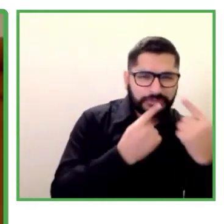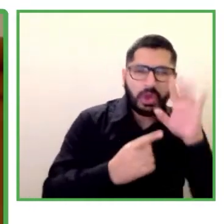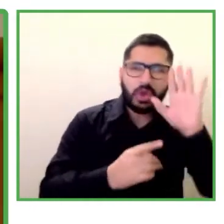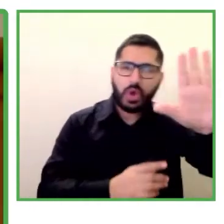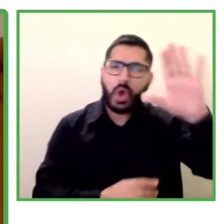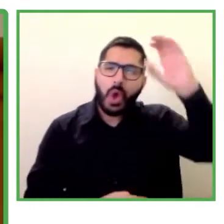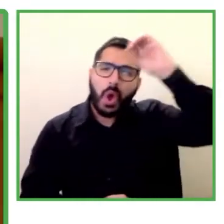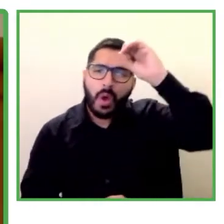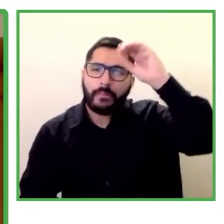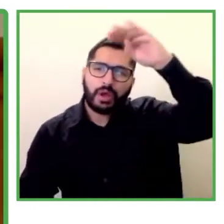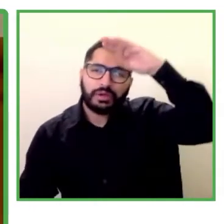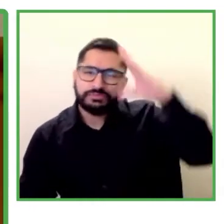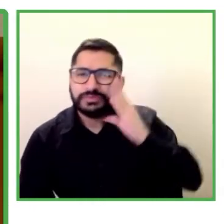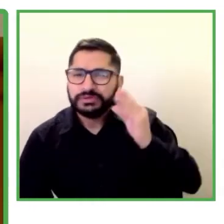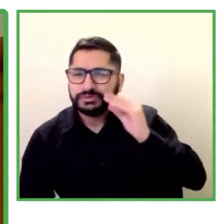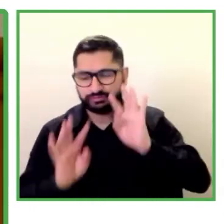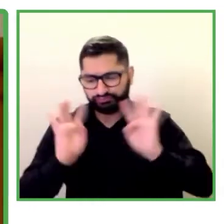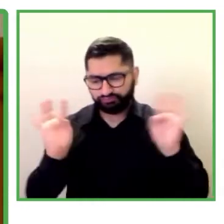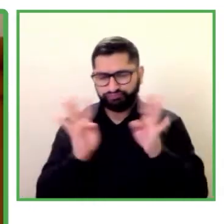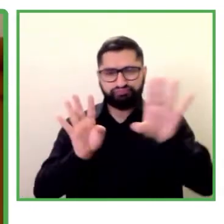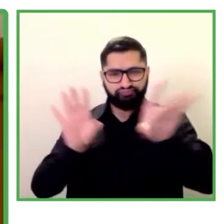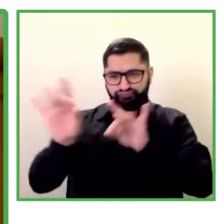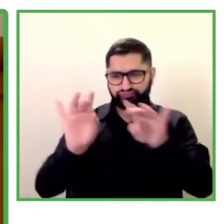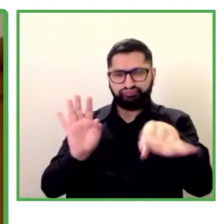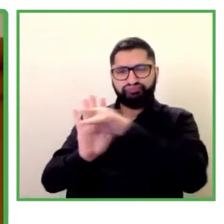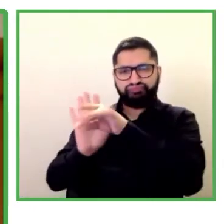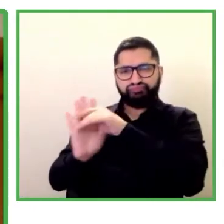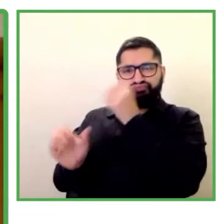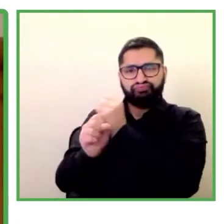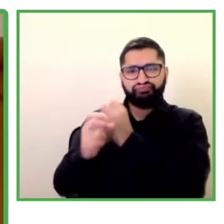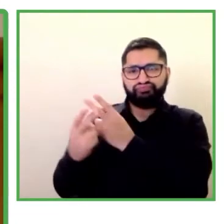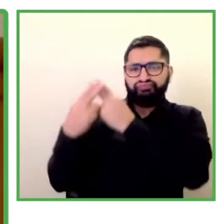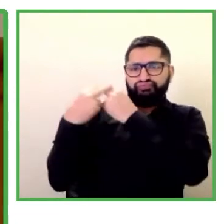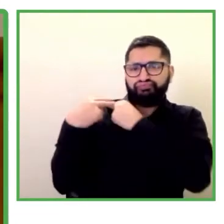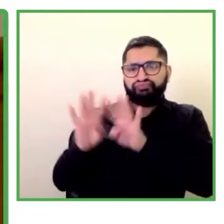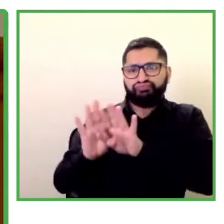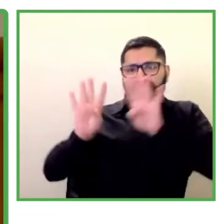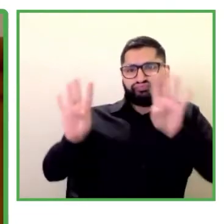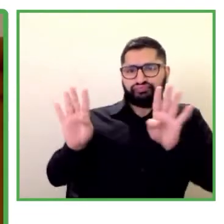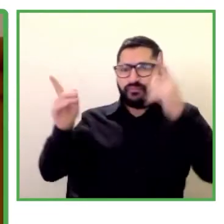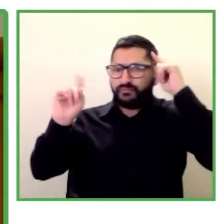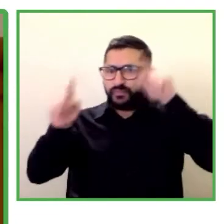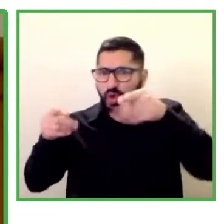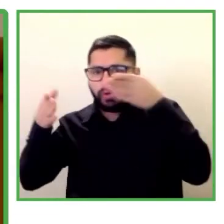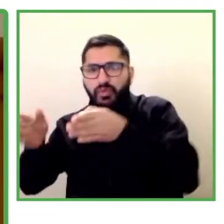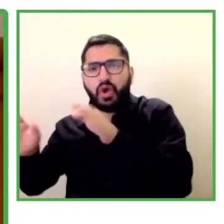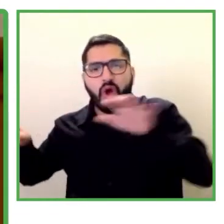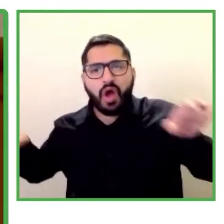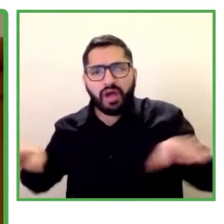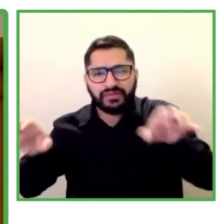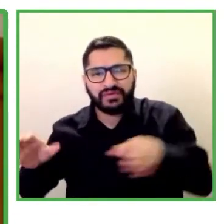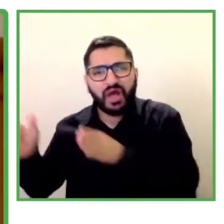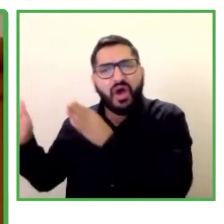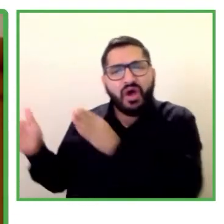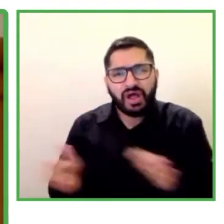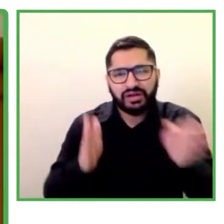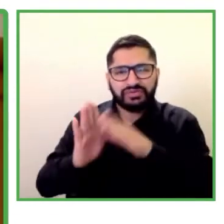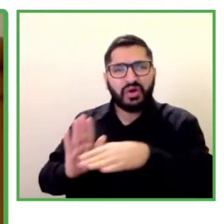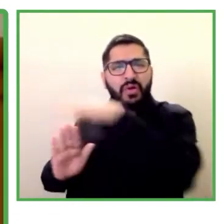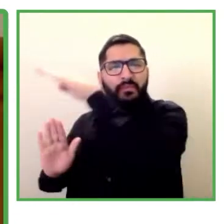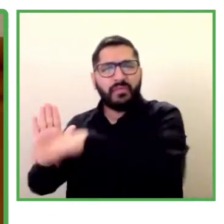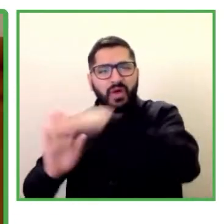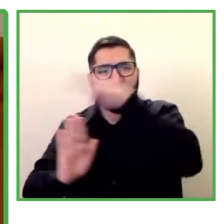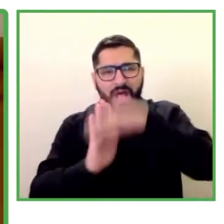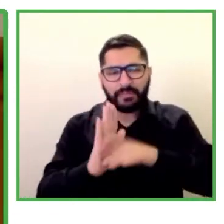veremos seguro más adelante. Pero la forma de organizarse, una vez que se cumplen esos criterios, es muy diversa. Como también son diversas